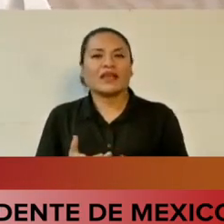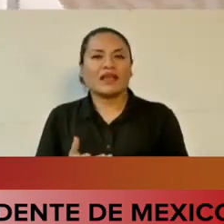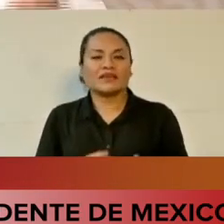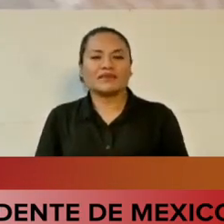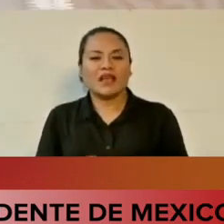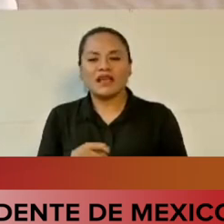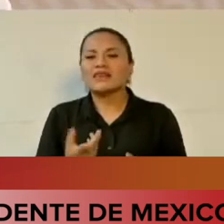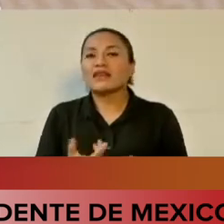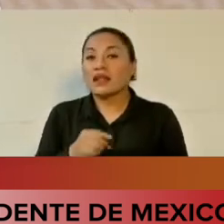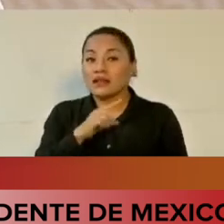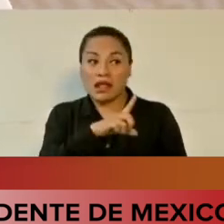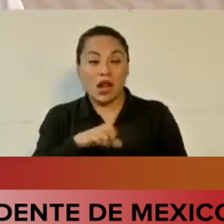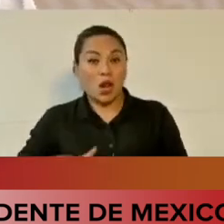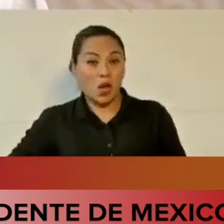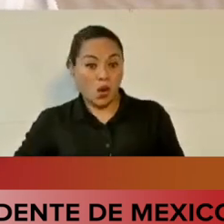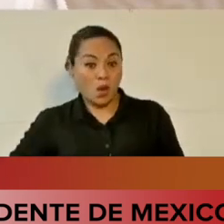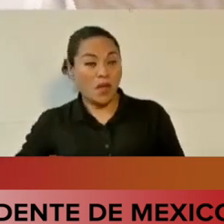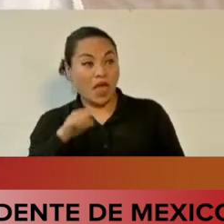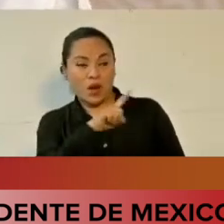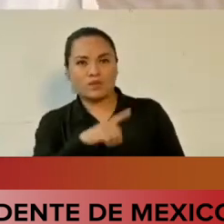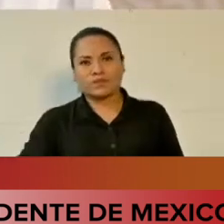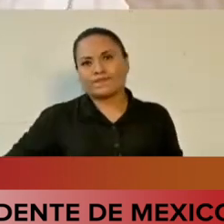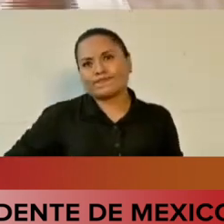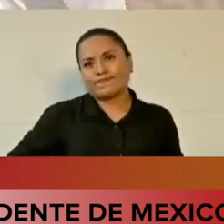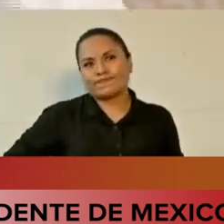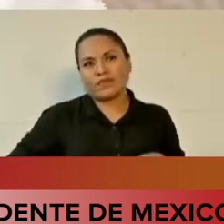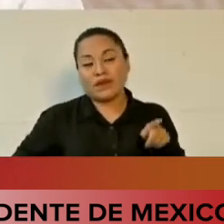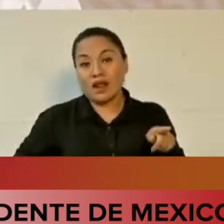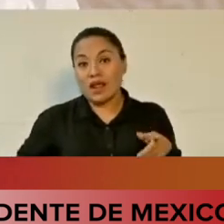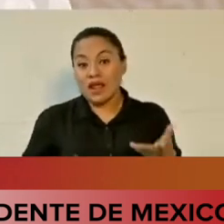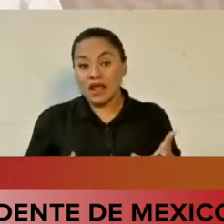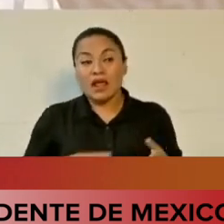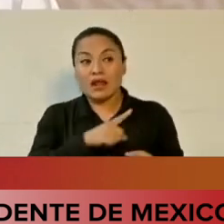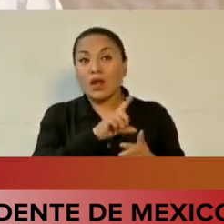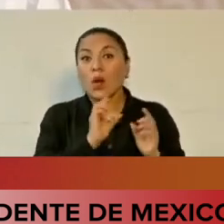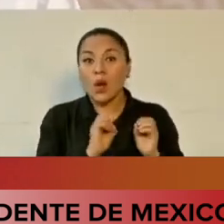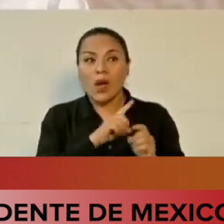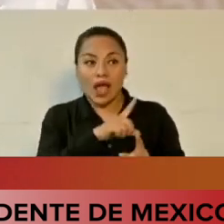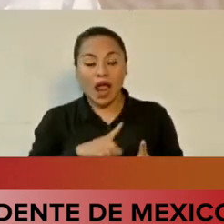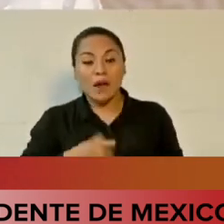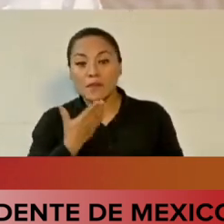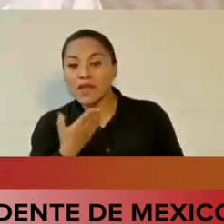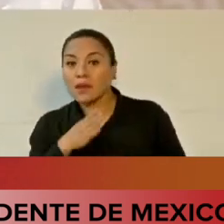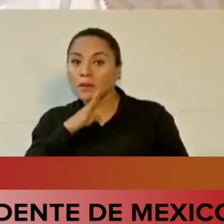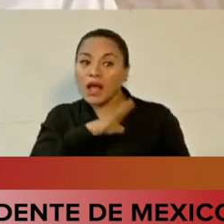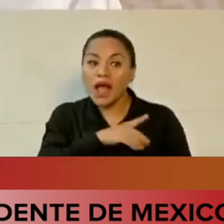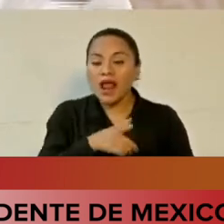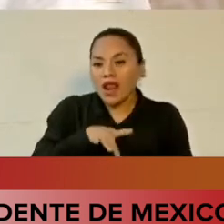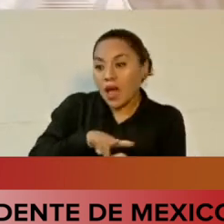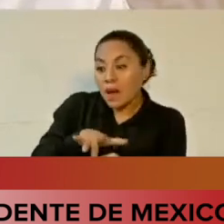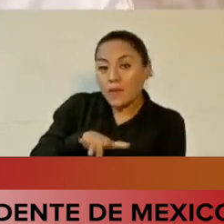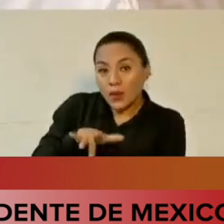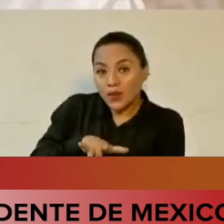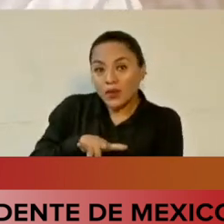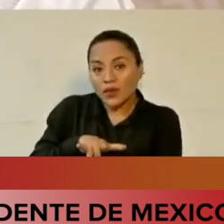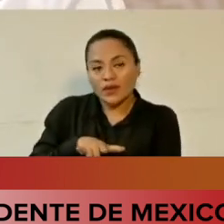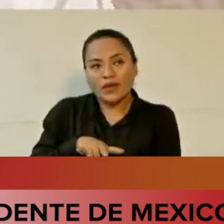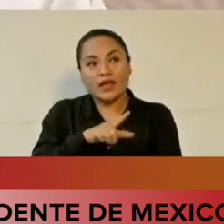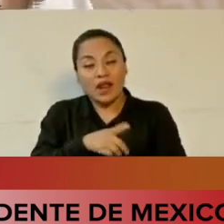de que es el gobierno el que está haciendo el camino. De por sí,